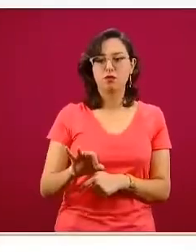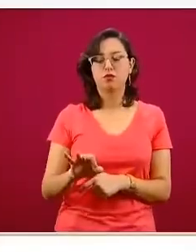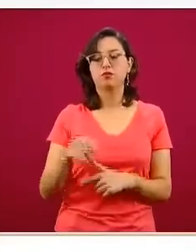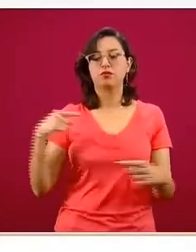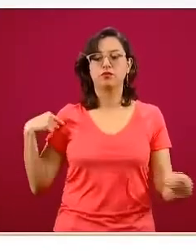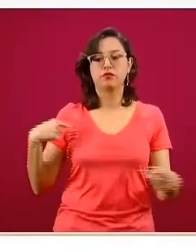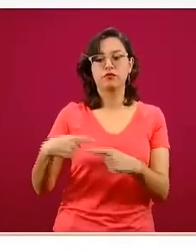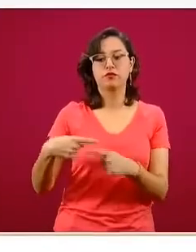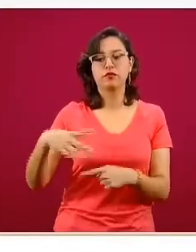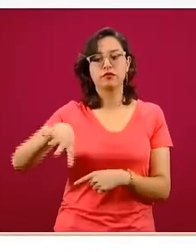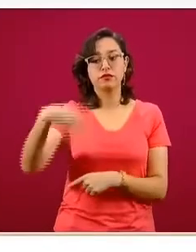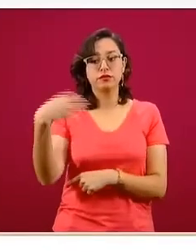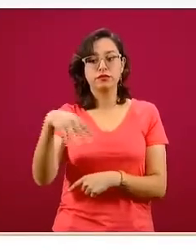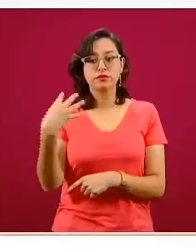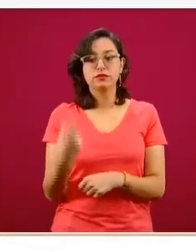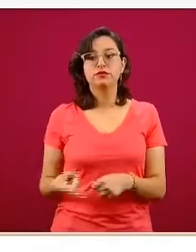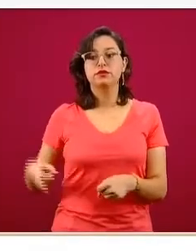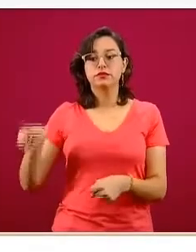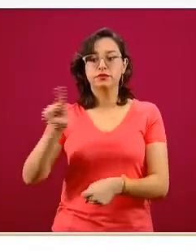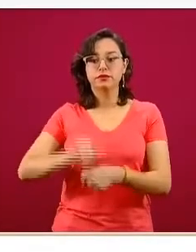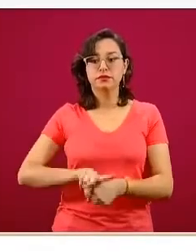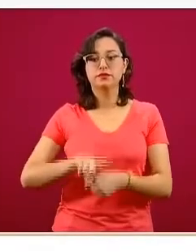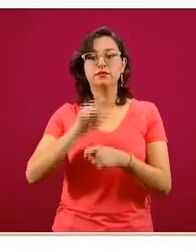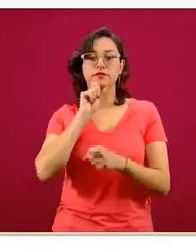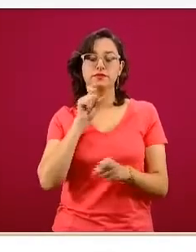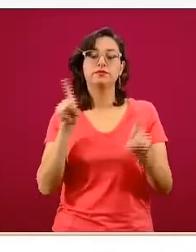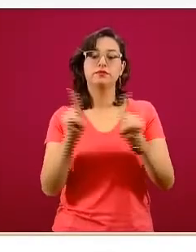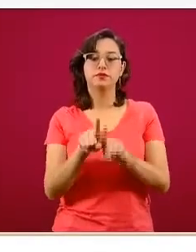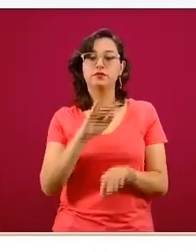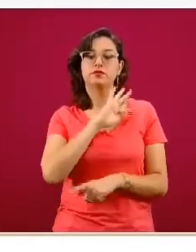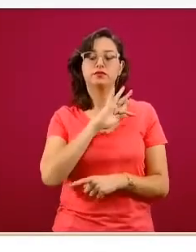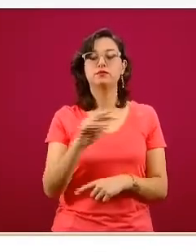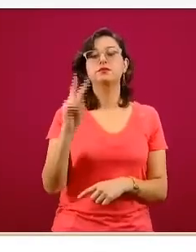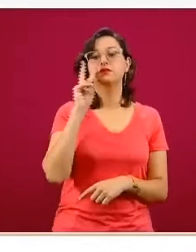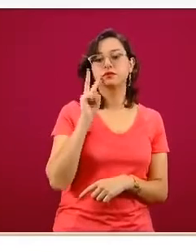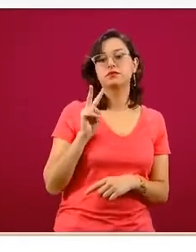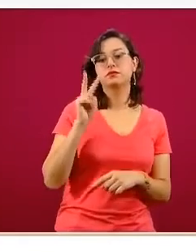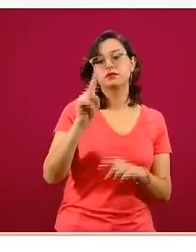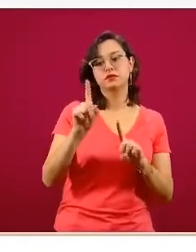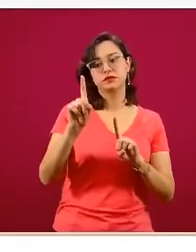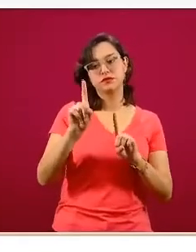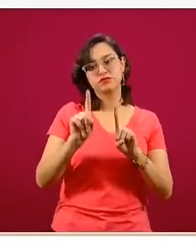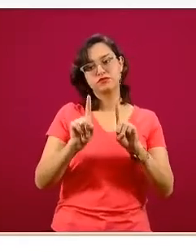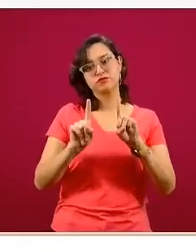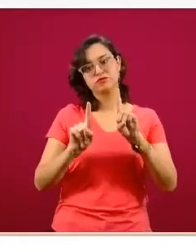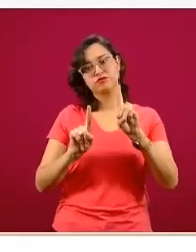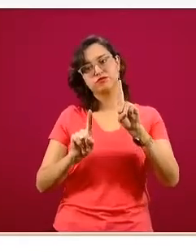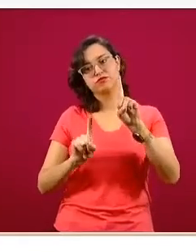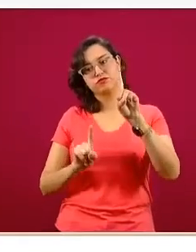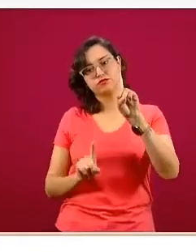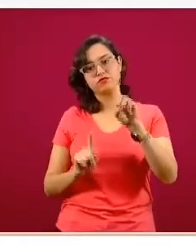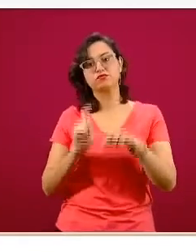en los últimos 14 días. Y, asimismo, podemos continuar viendo cómo se hace cada vez más